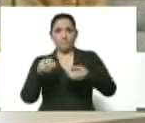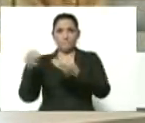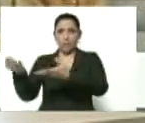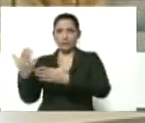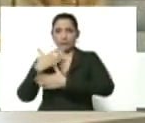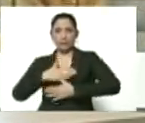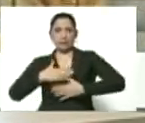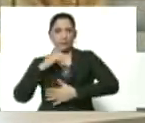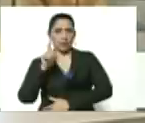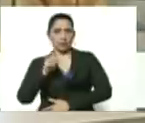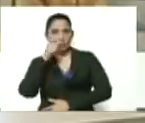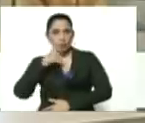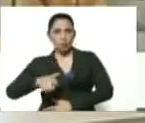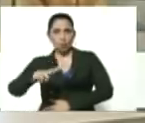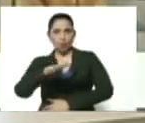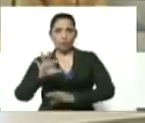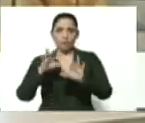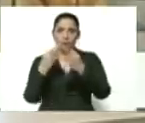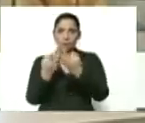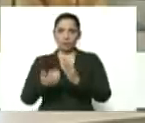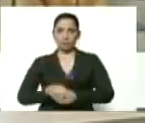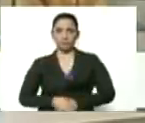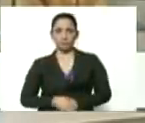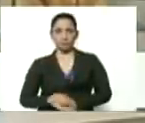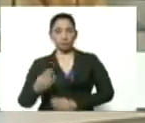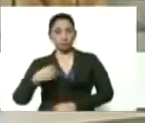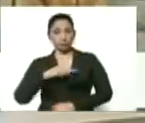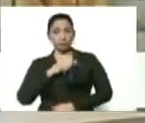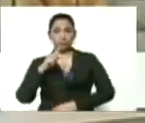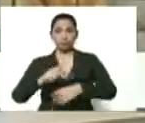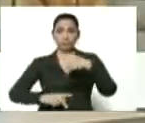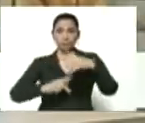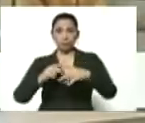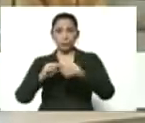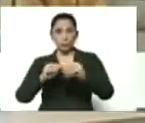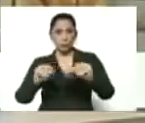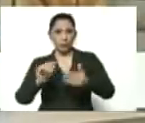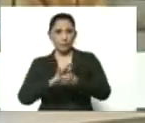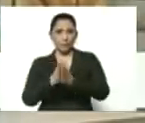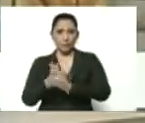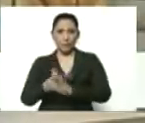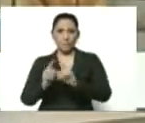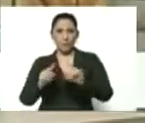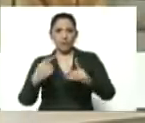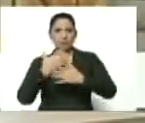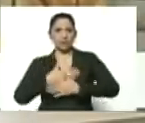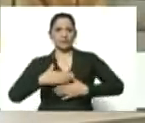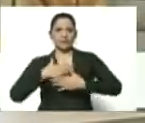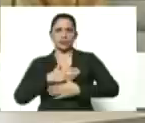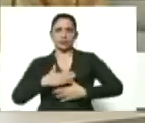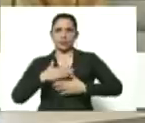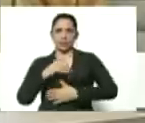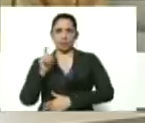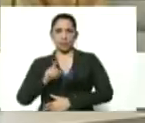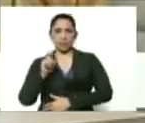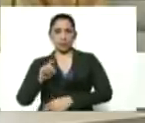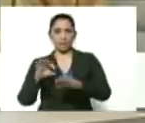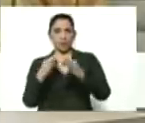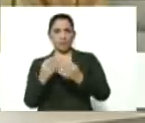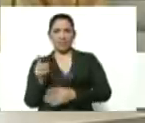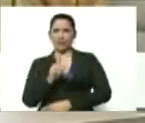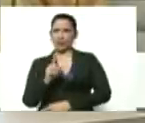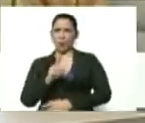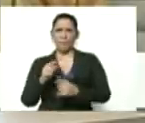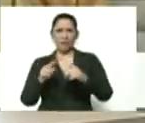la necesidad de la familia nosotros producimos harina de maíz precocida para satisfacer la necesidad de la familia no